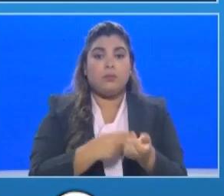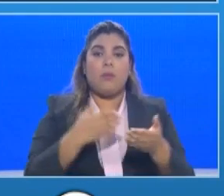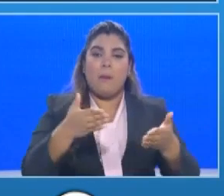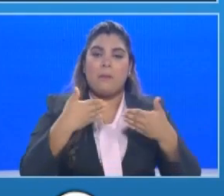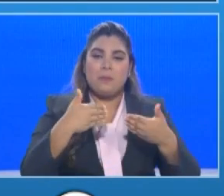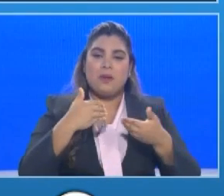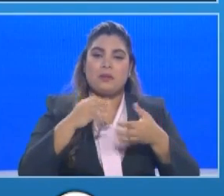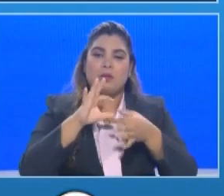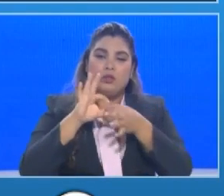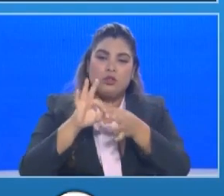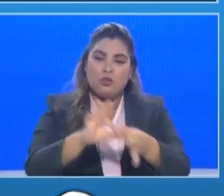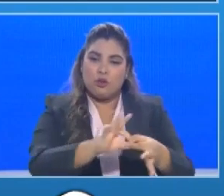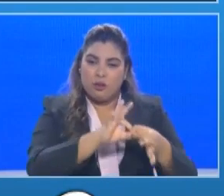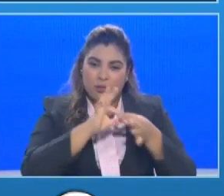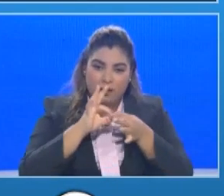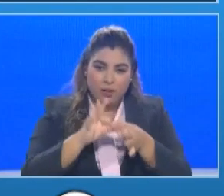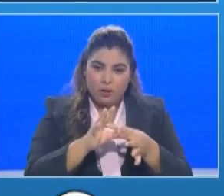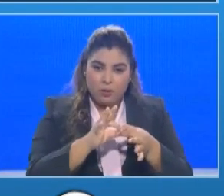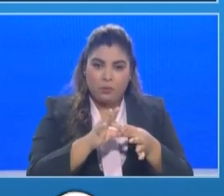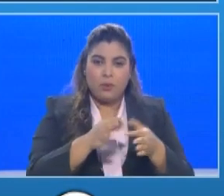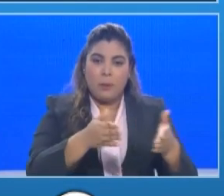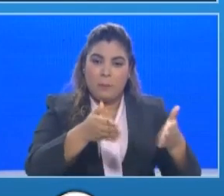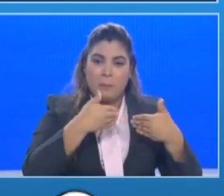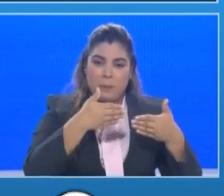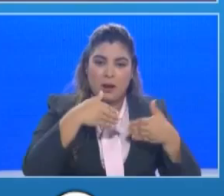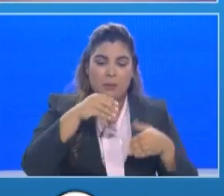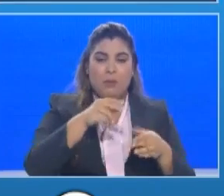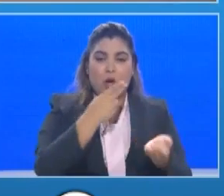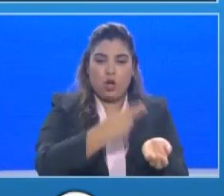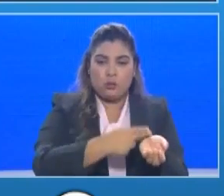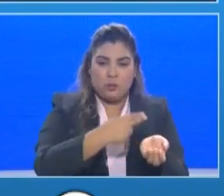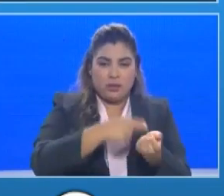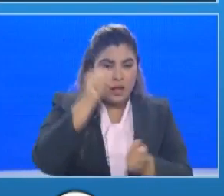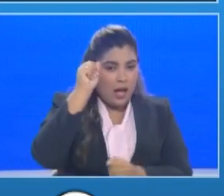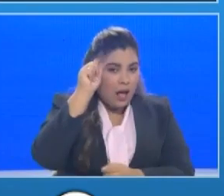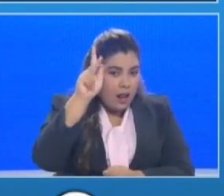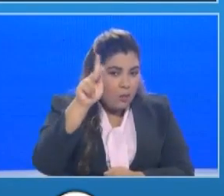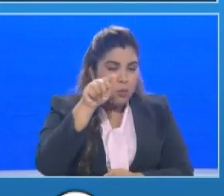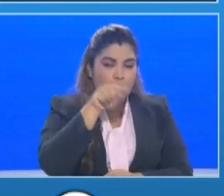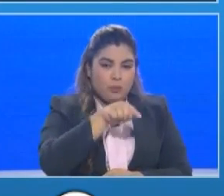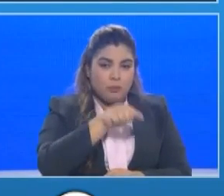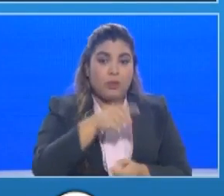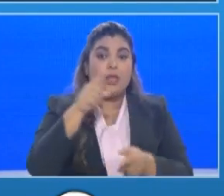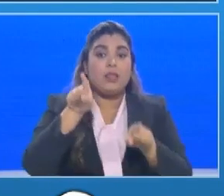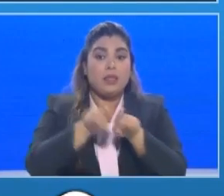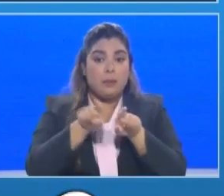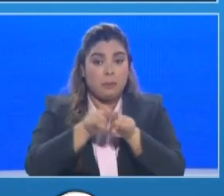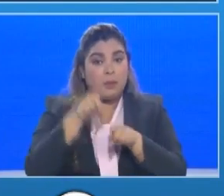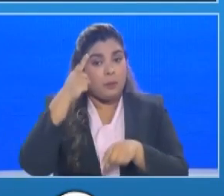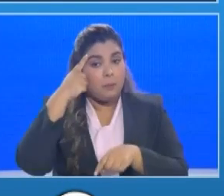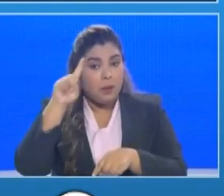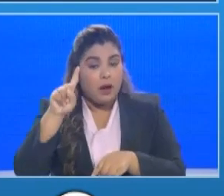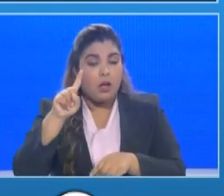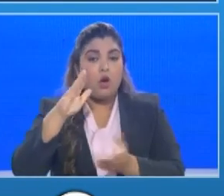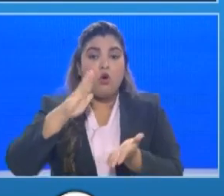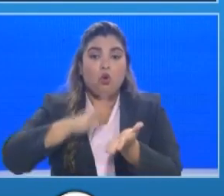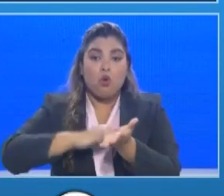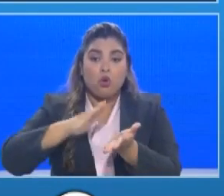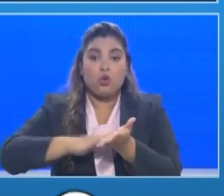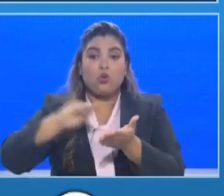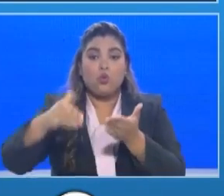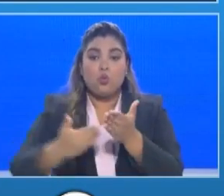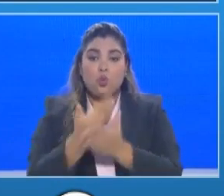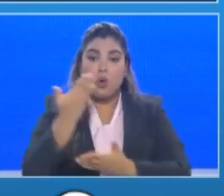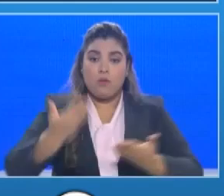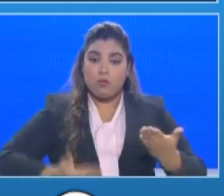Solidario, conocido también como el hospital modular y también para el nombramiento del personal que